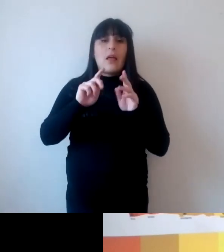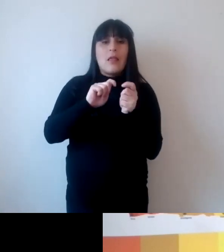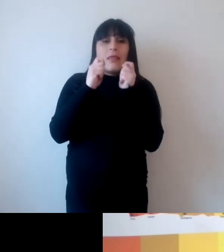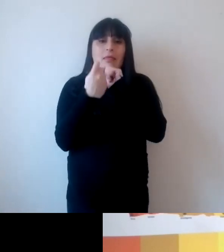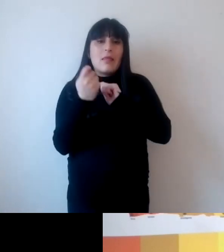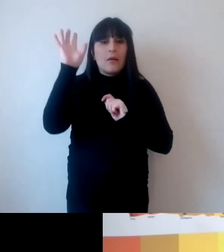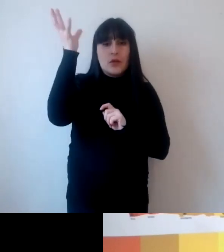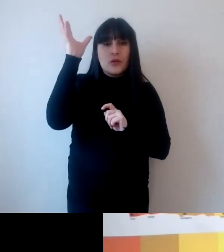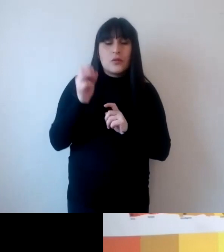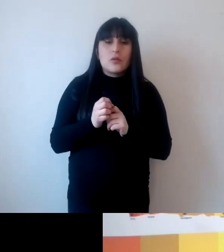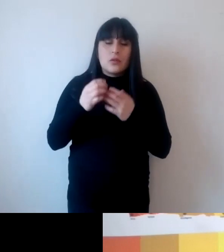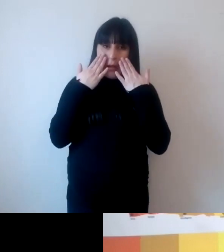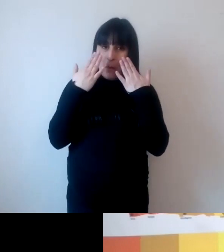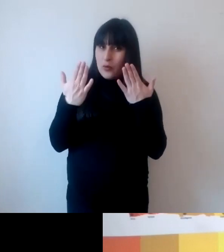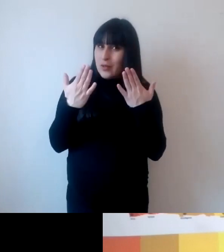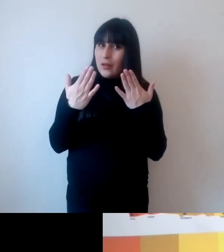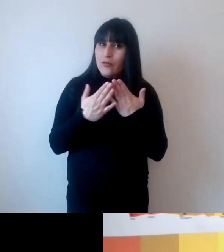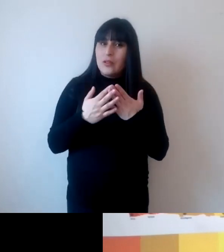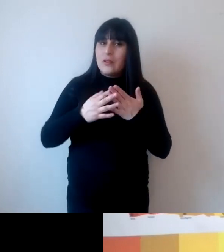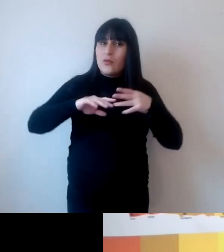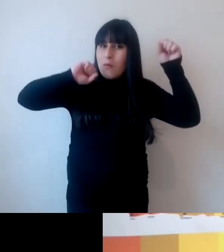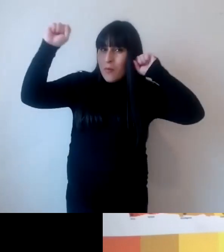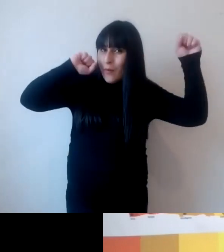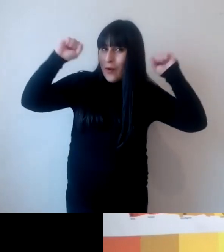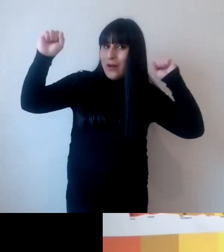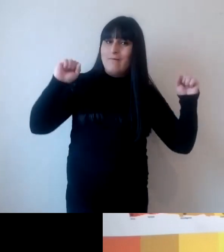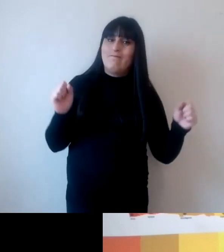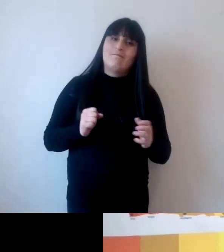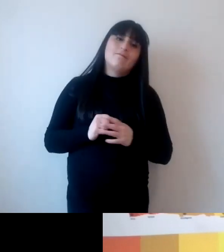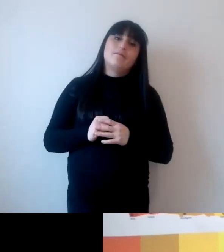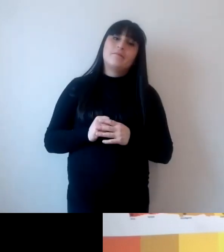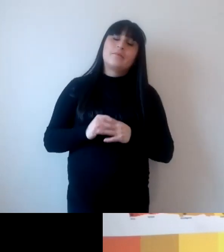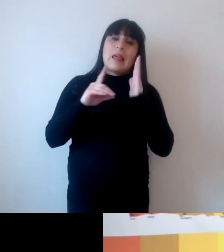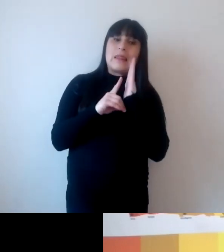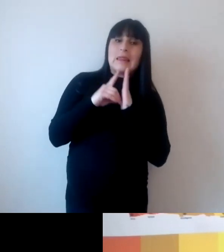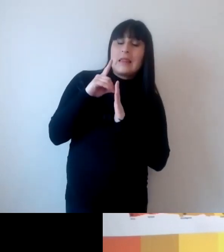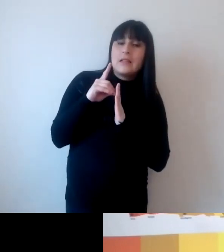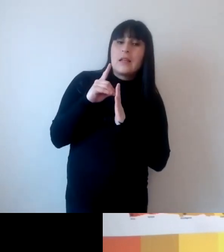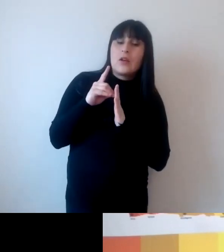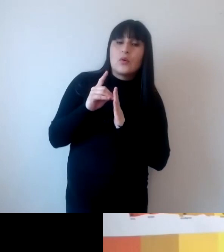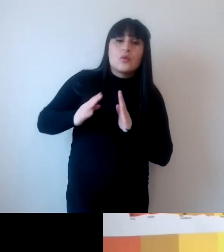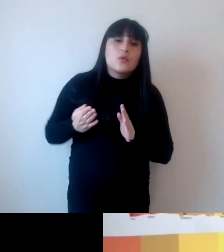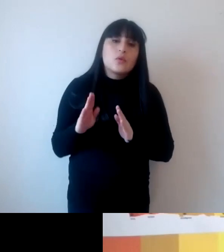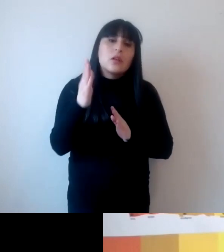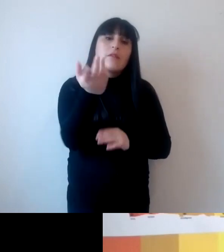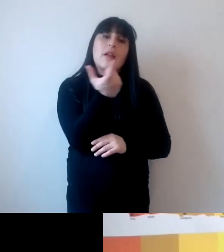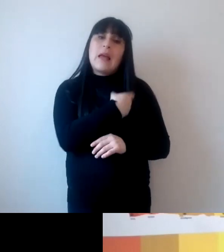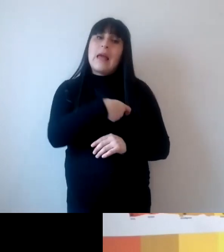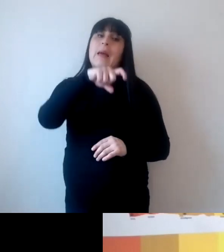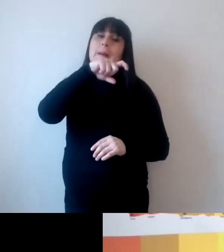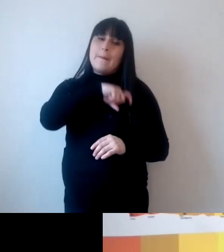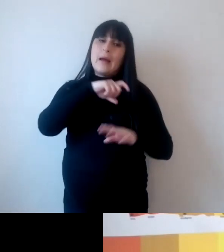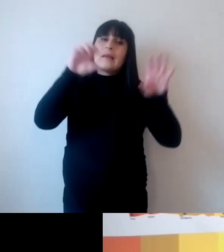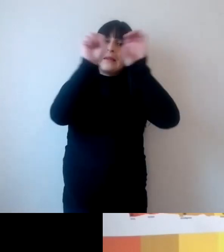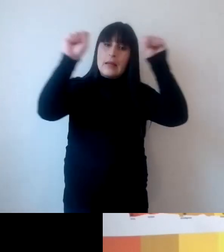filtrando y que son muy polémicos en los objetivos de desarrollo sostenible que por ejemplo España es el marco que acaba